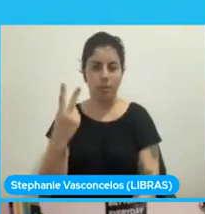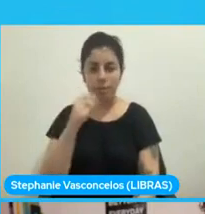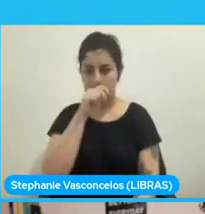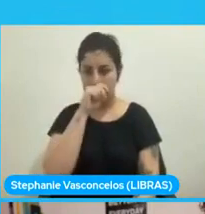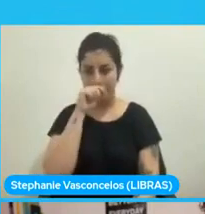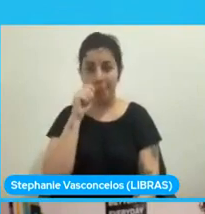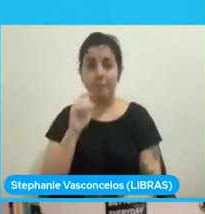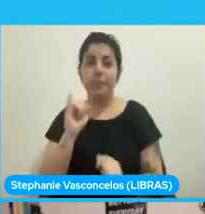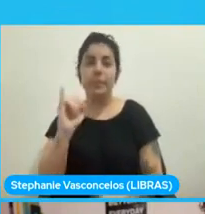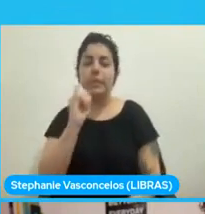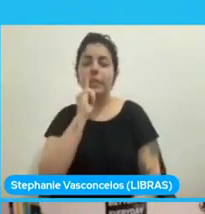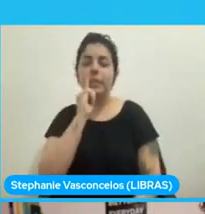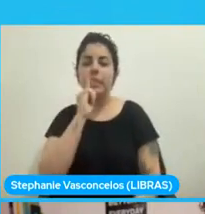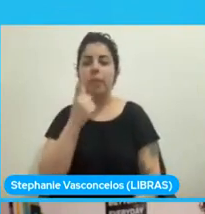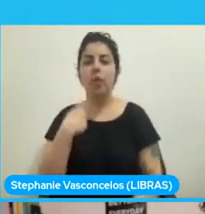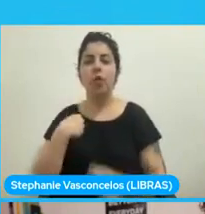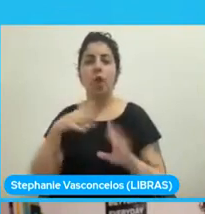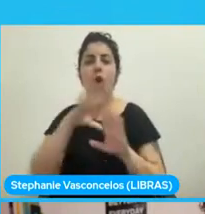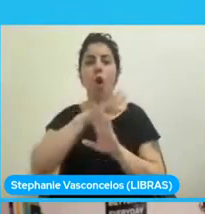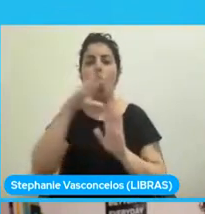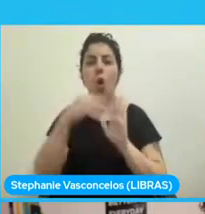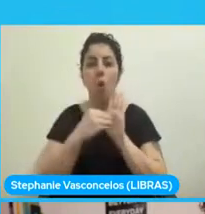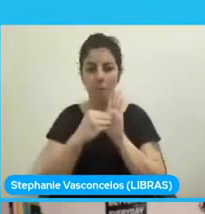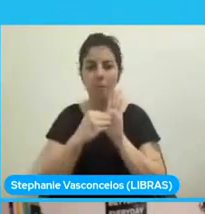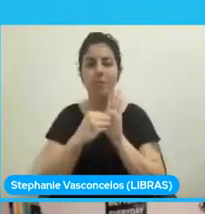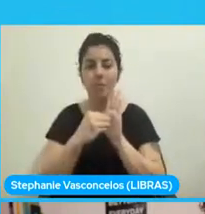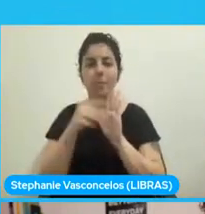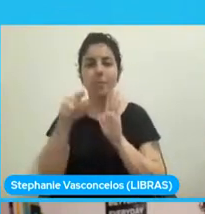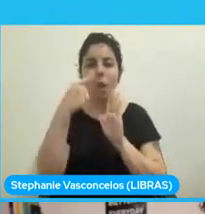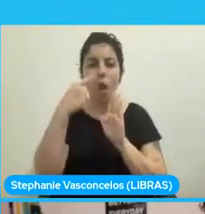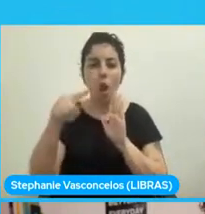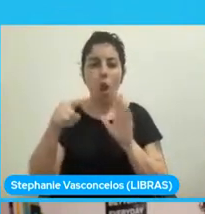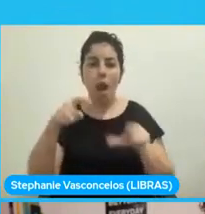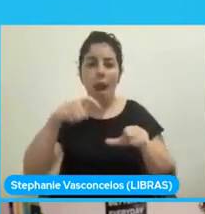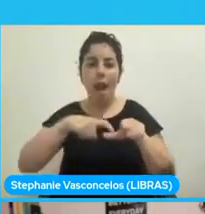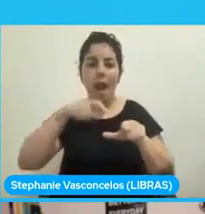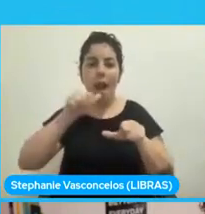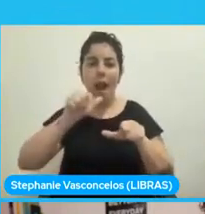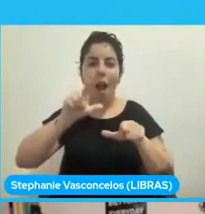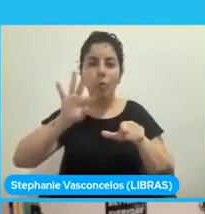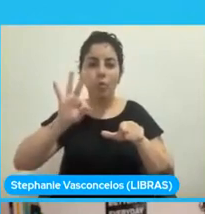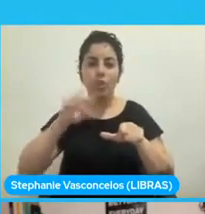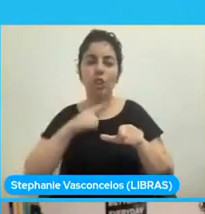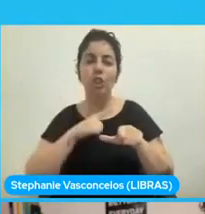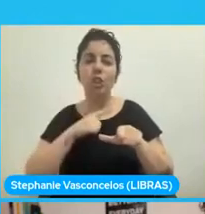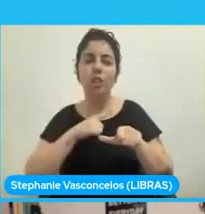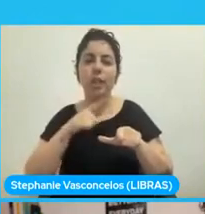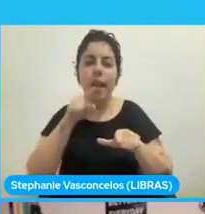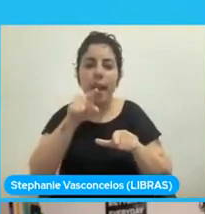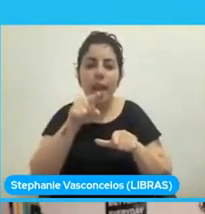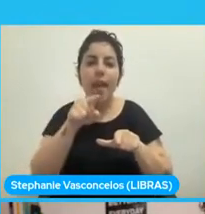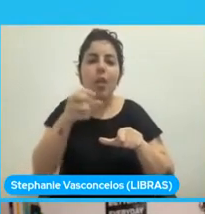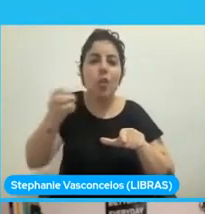compilar, vemos que en el out se ha generado un archivo nuevo. Ese archivo cuya